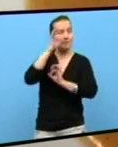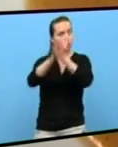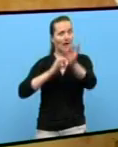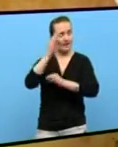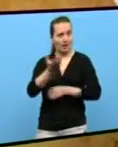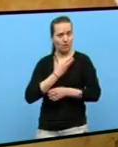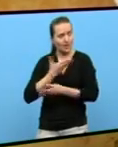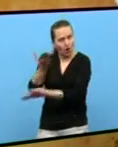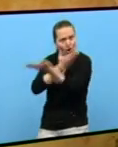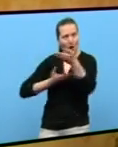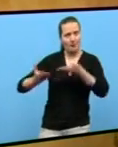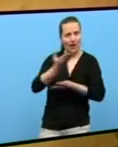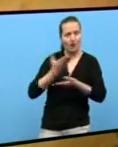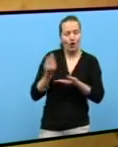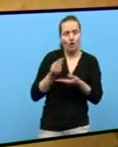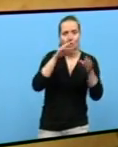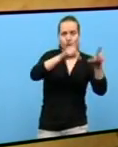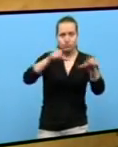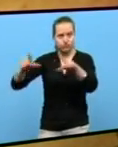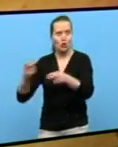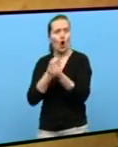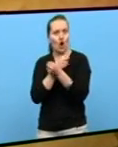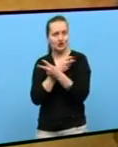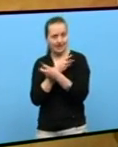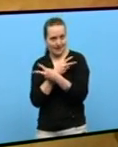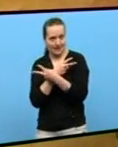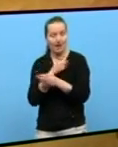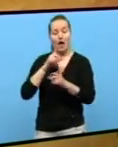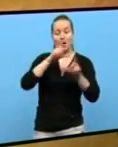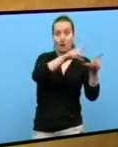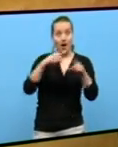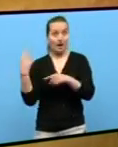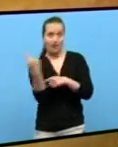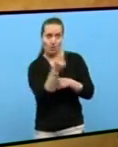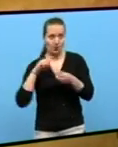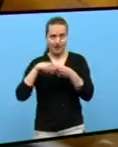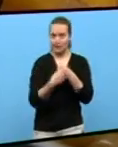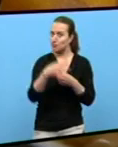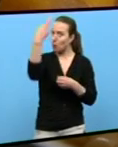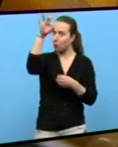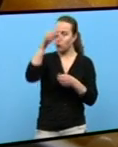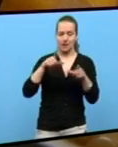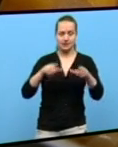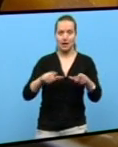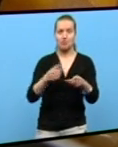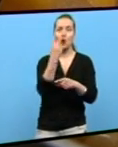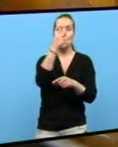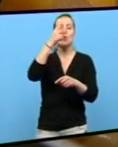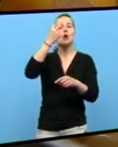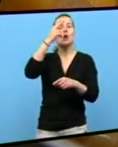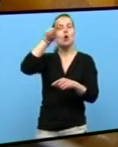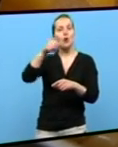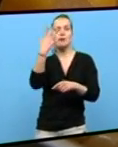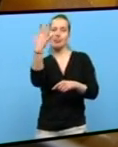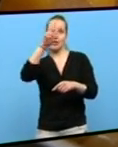Concello en colaboración con os establecementos hostaleiros Cada local participante faino cunha única tapa a un prezo de un euro e medio